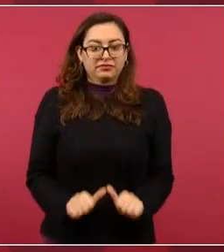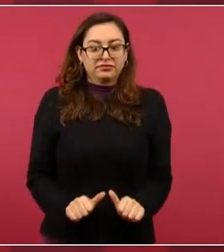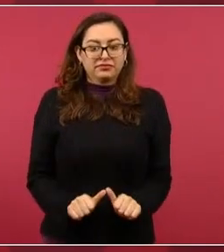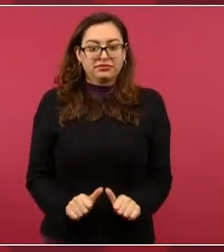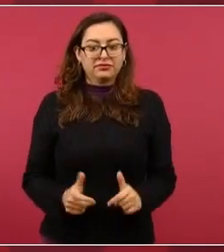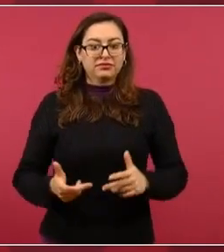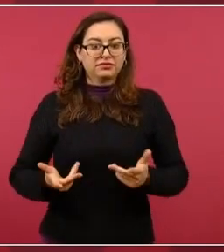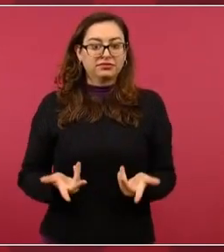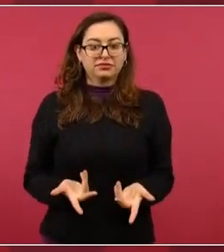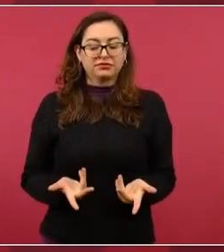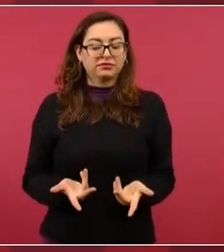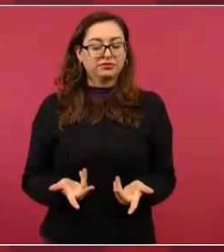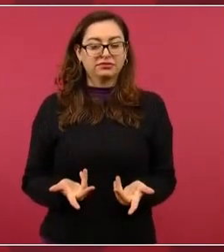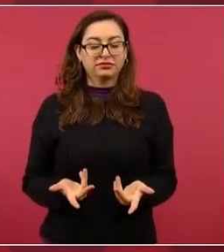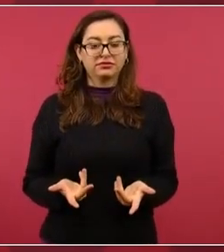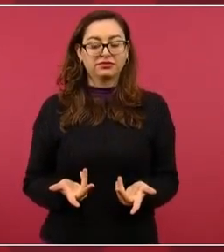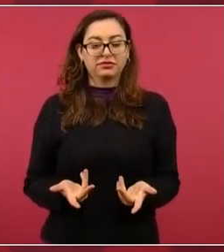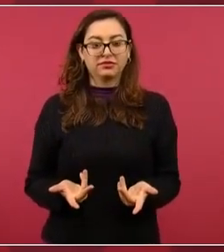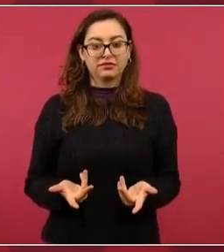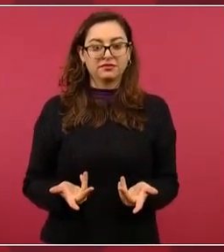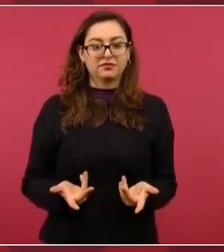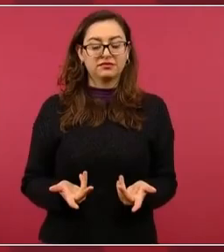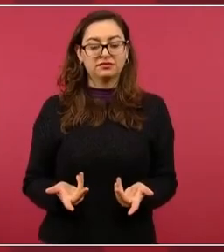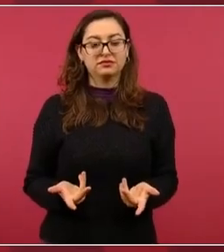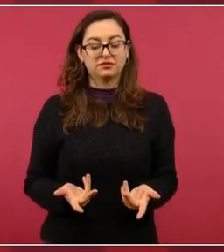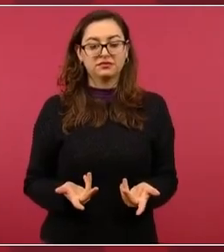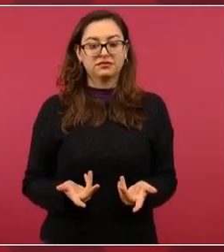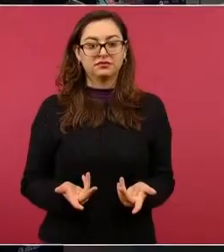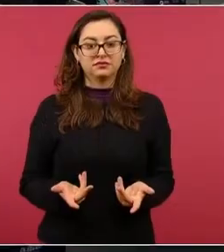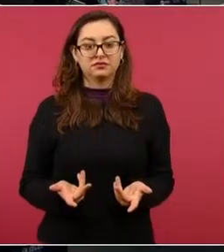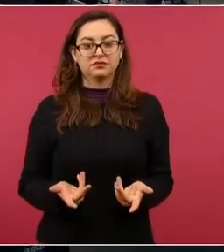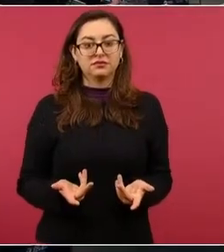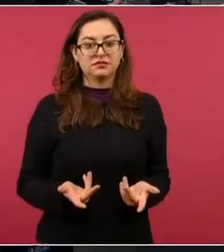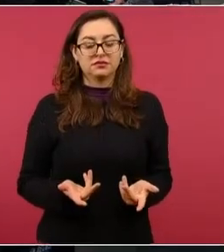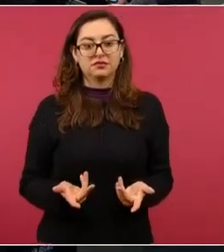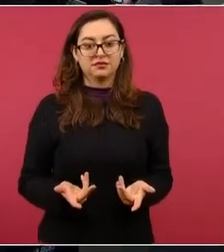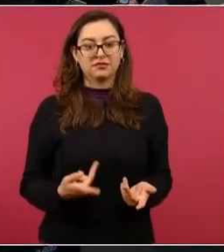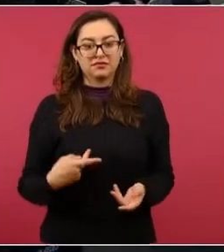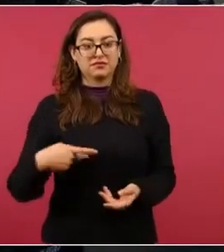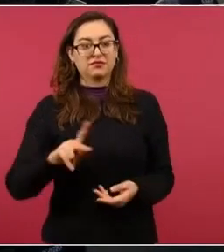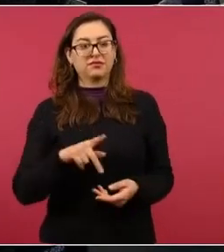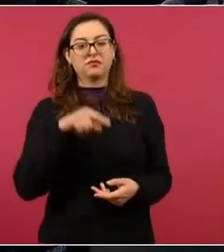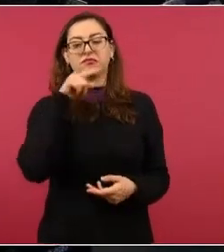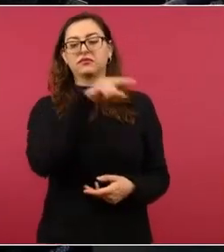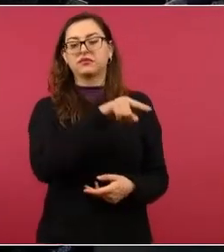pero todo eso no, todas esas balandronadas